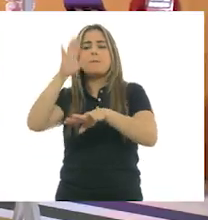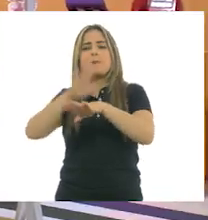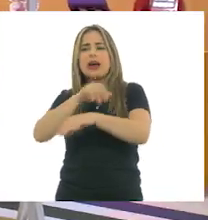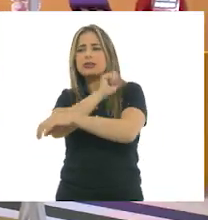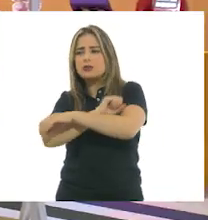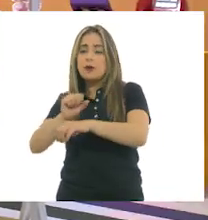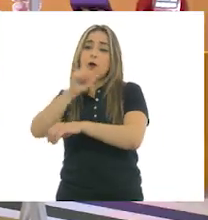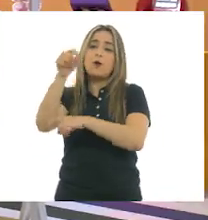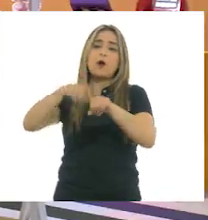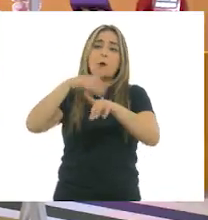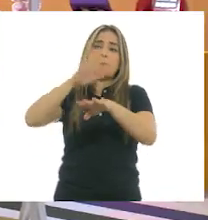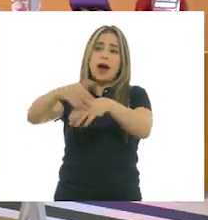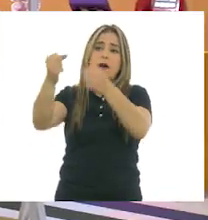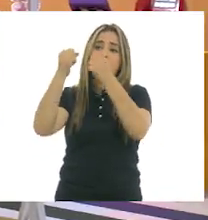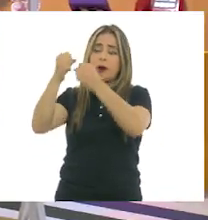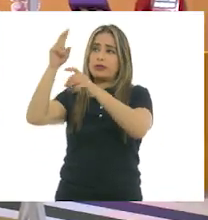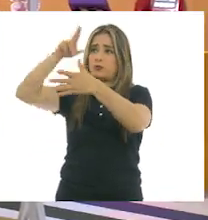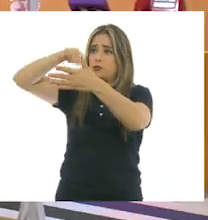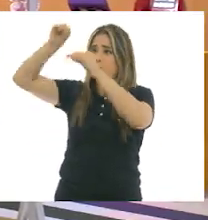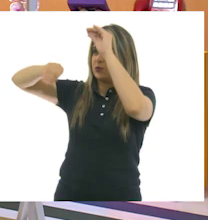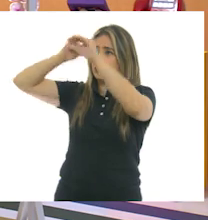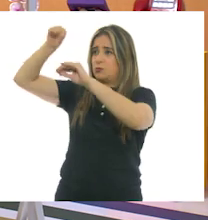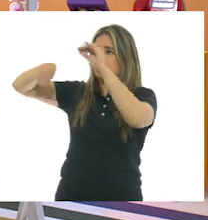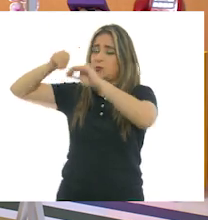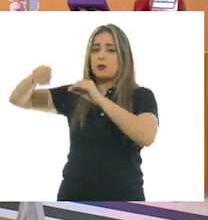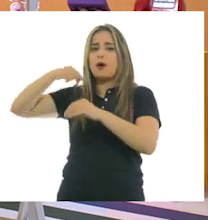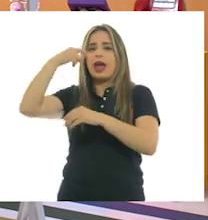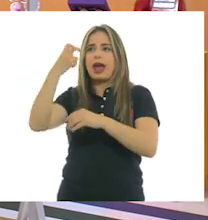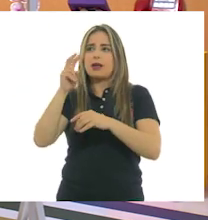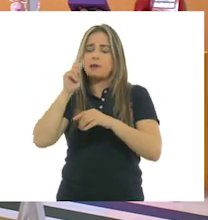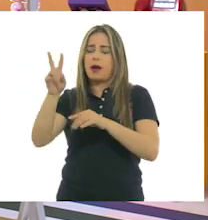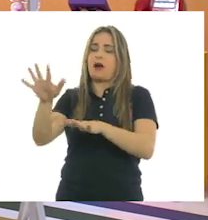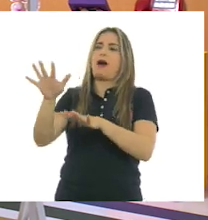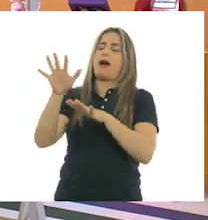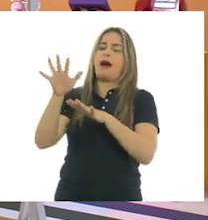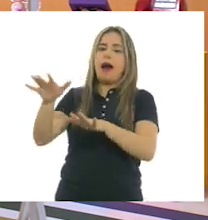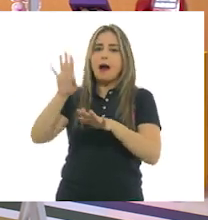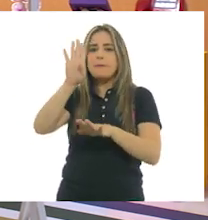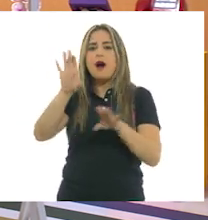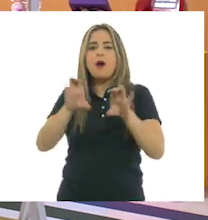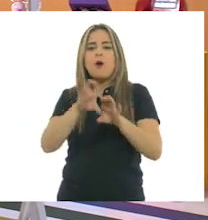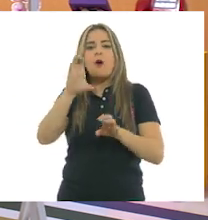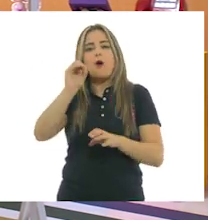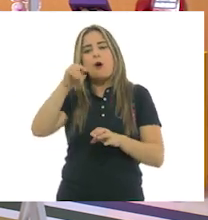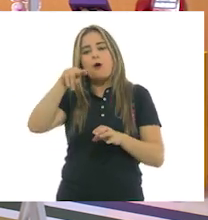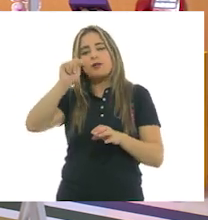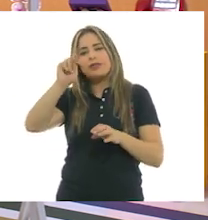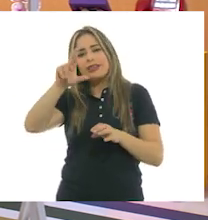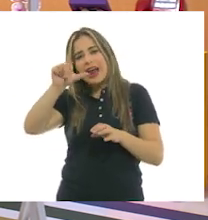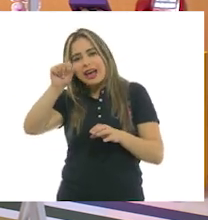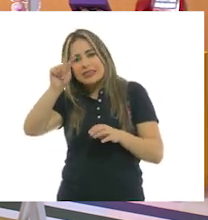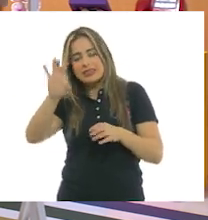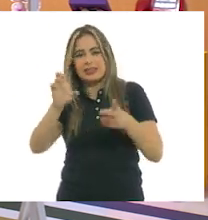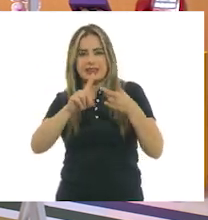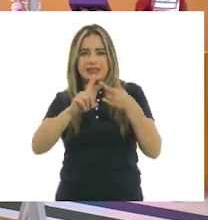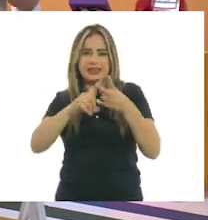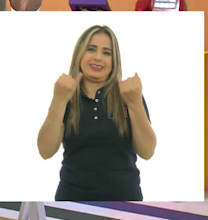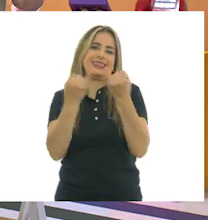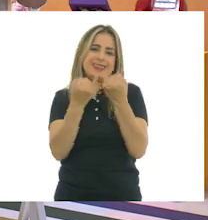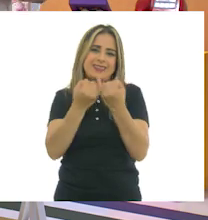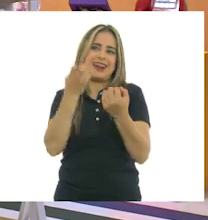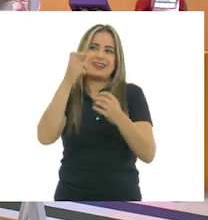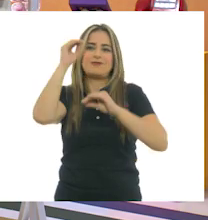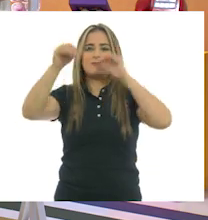Exacto, exacto. Bueno, me parece increíble todo lo que nos está compartiendo Geraldine Ágera. Y además yo quisiera reconocer que